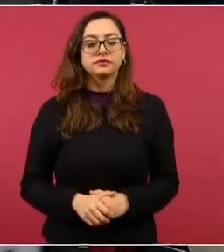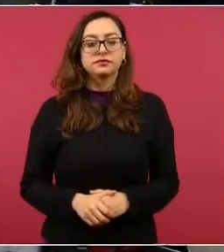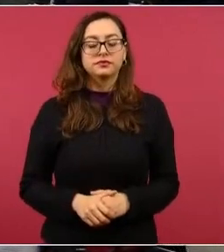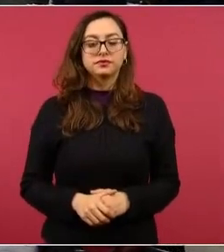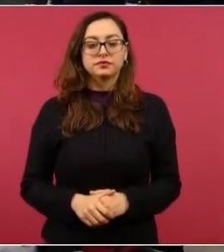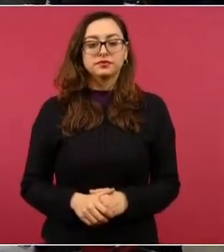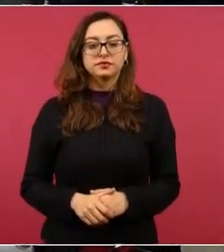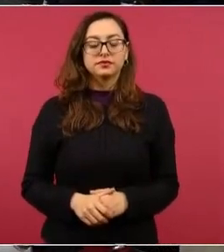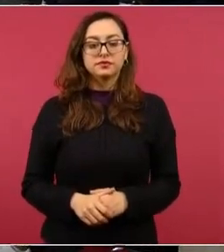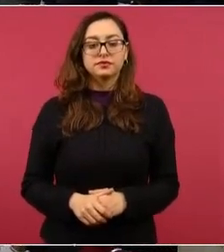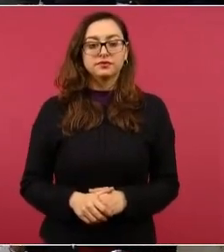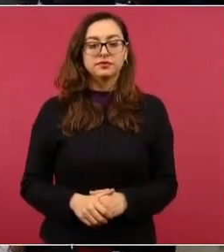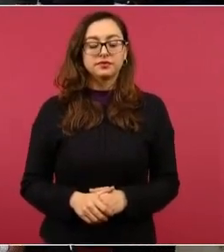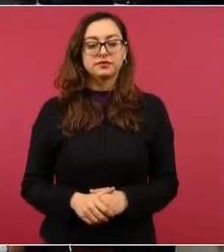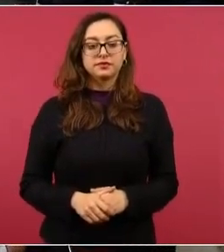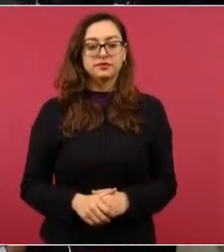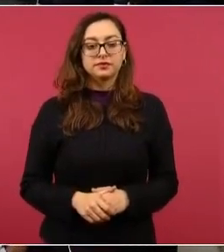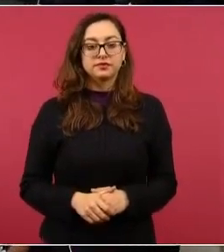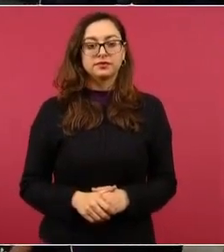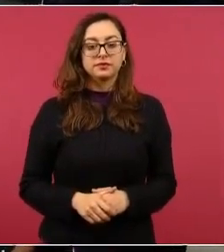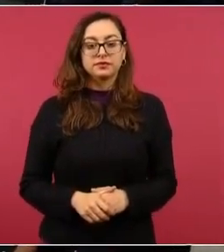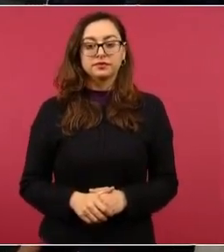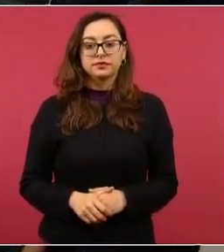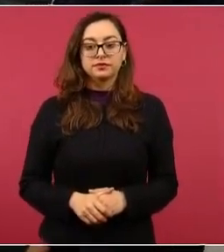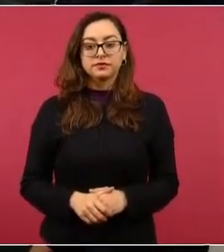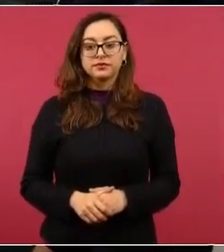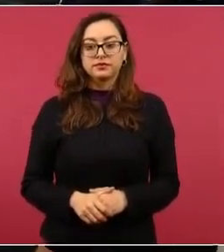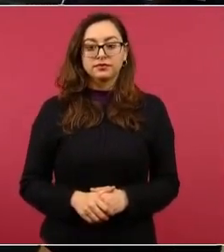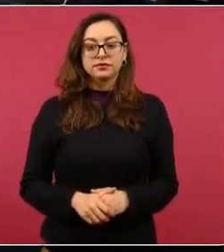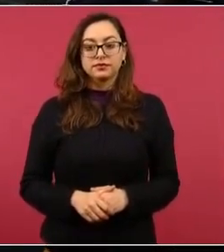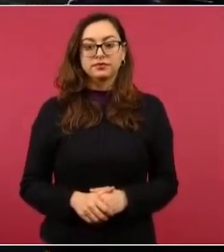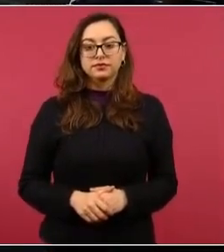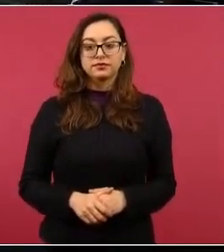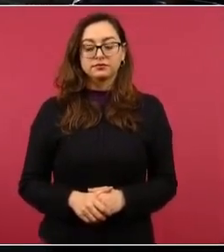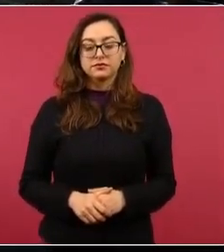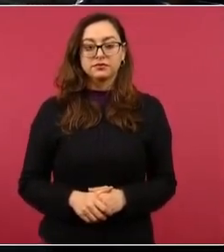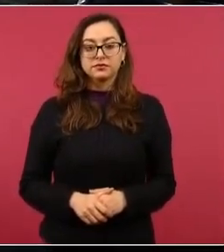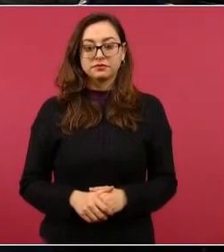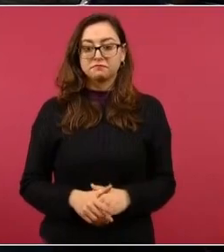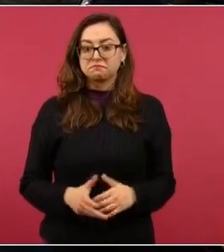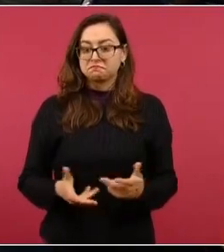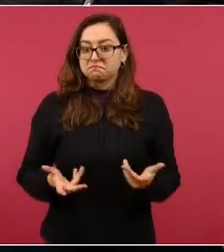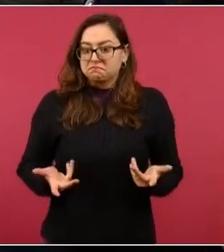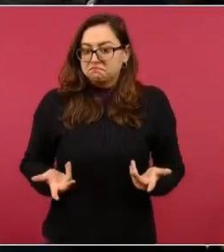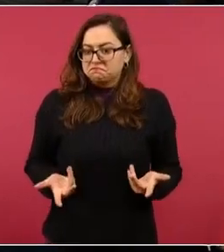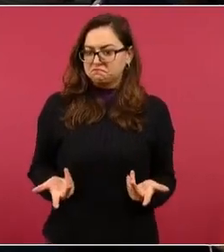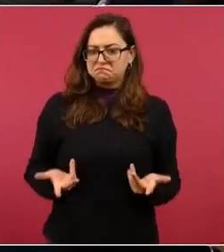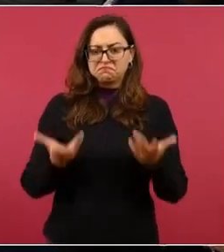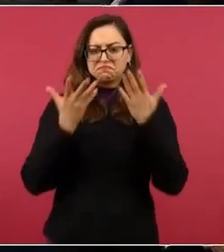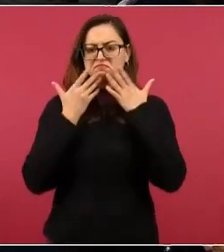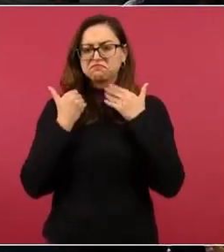mientras no se metan con nuestro pueblo,